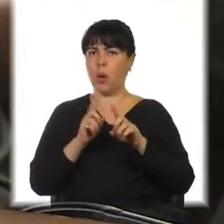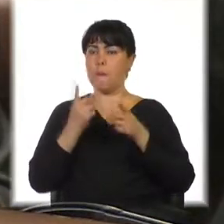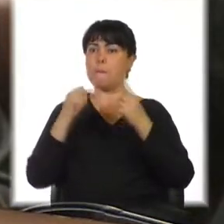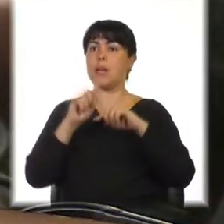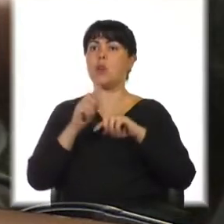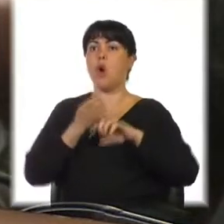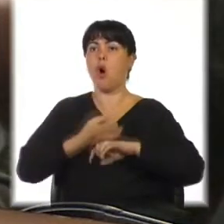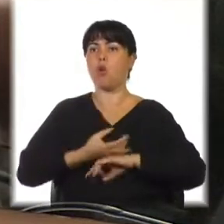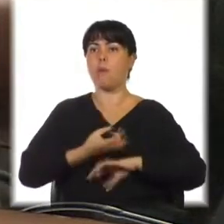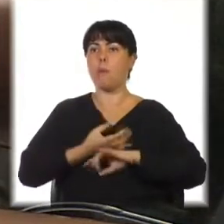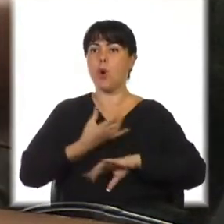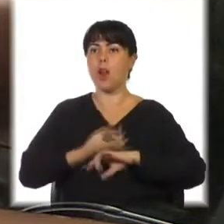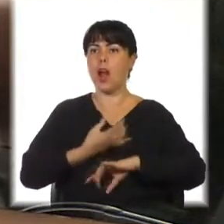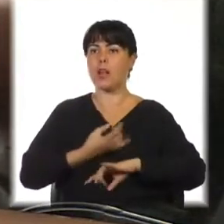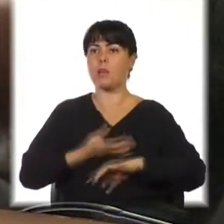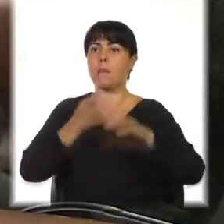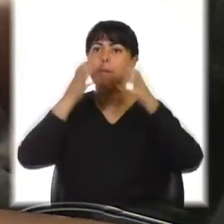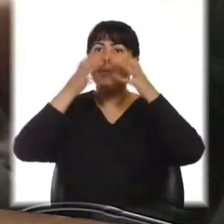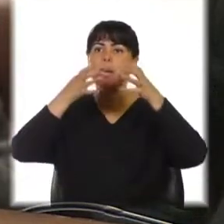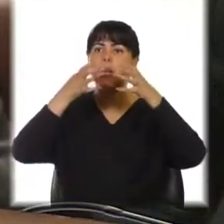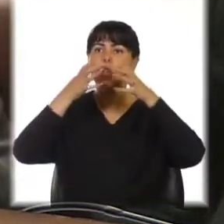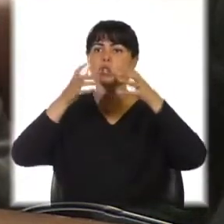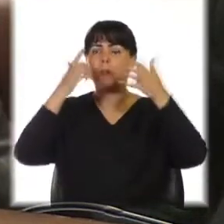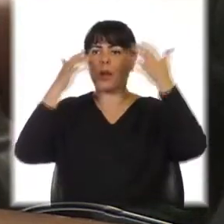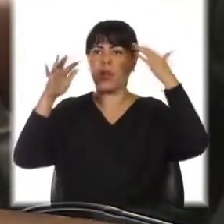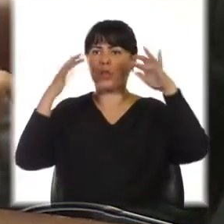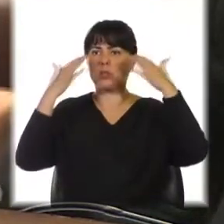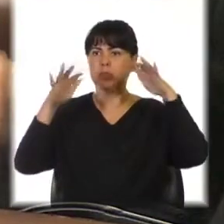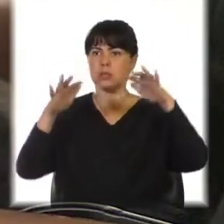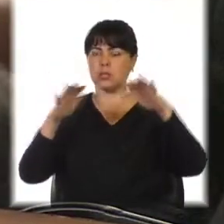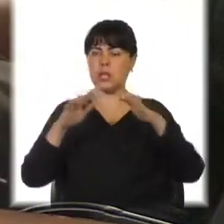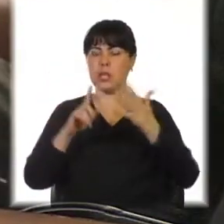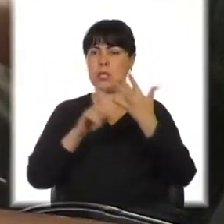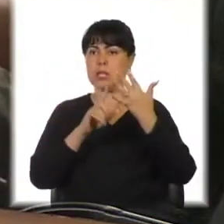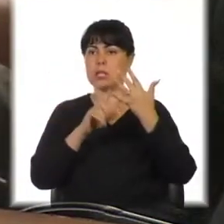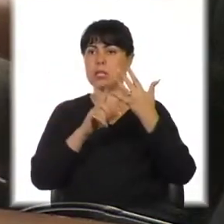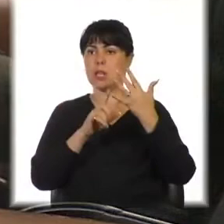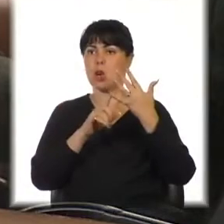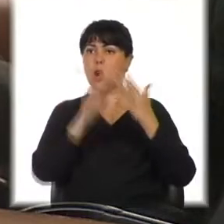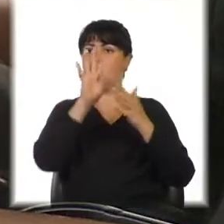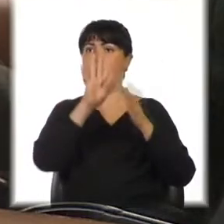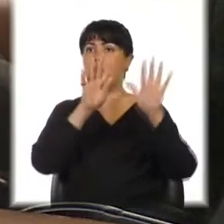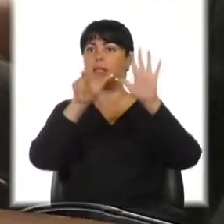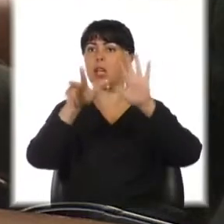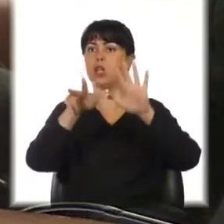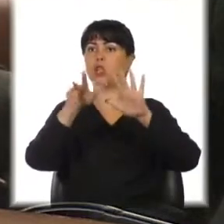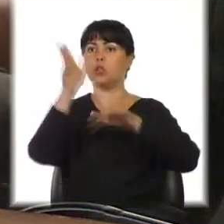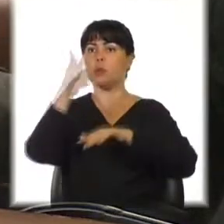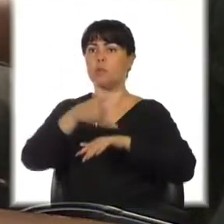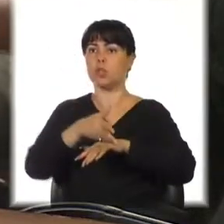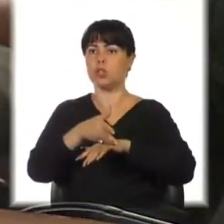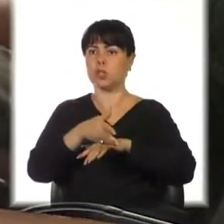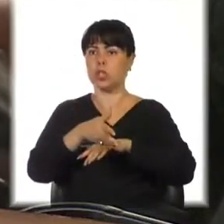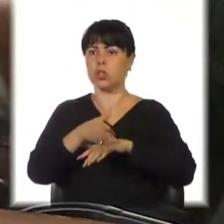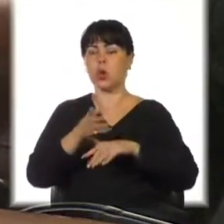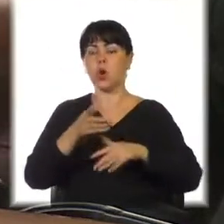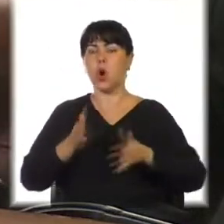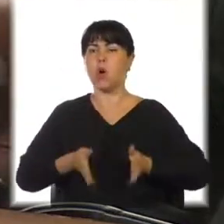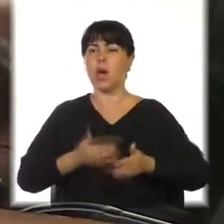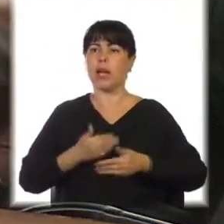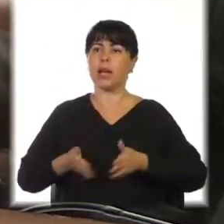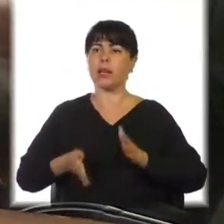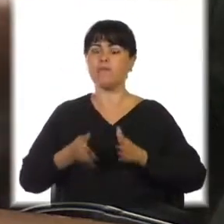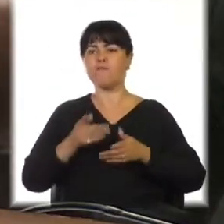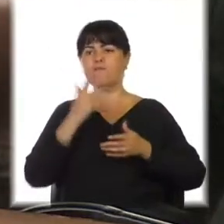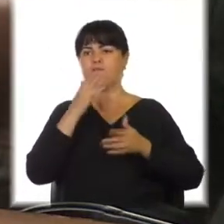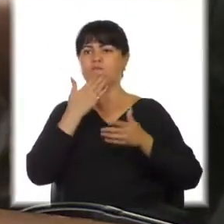hormonales pueden ser peligrosos. Cinco, hasta un 98% de niños con género confuso y